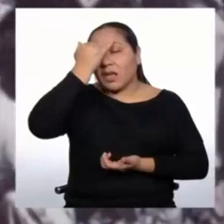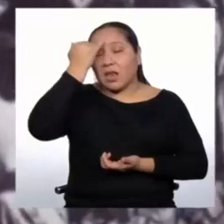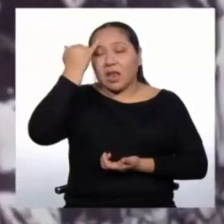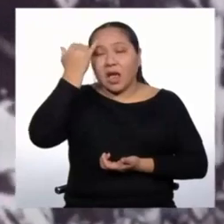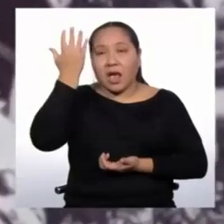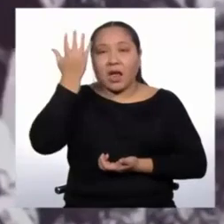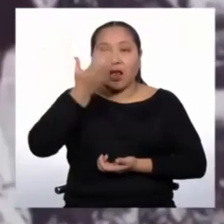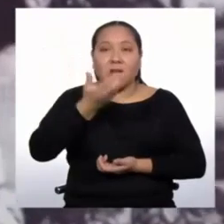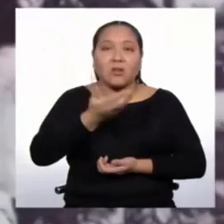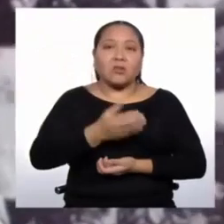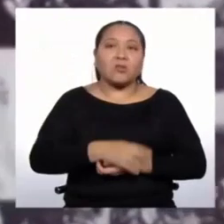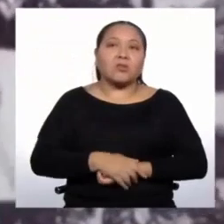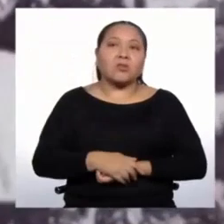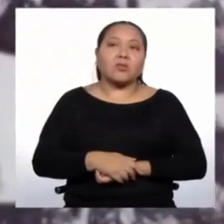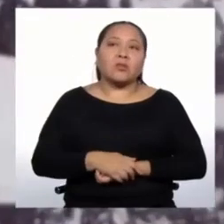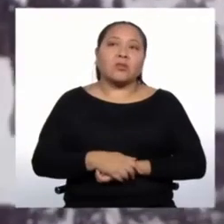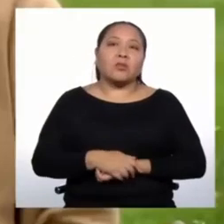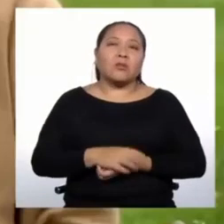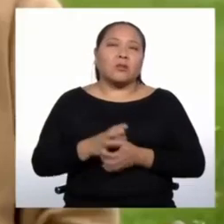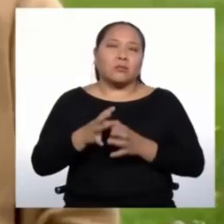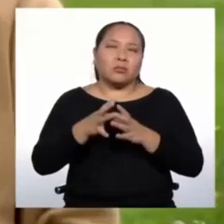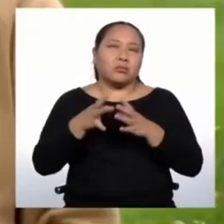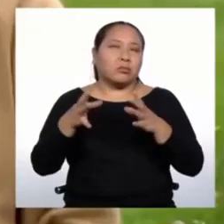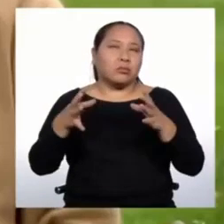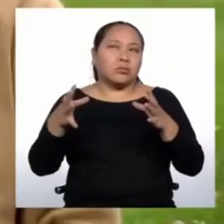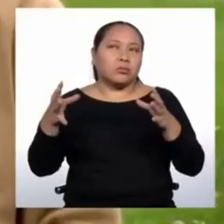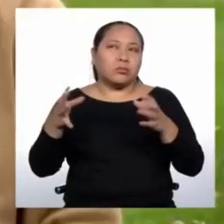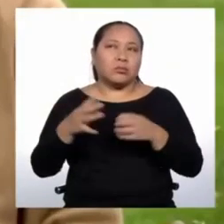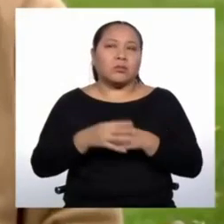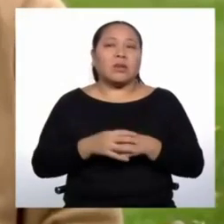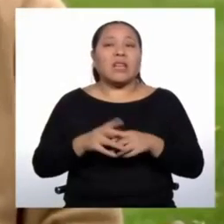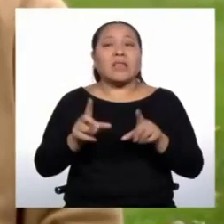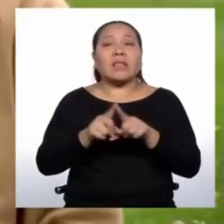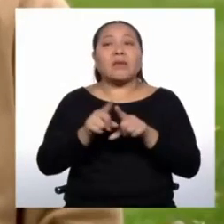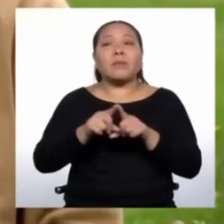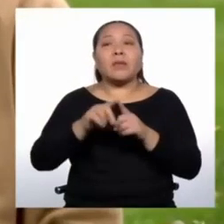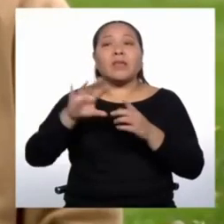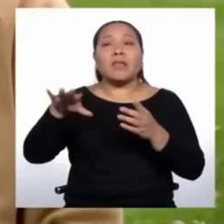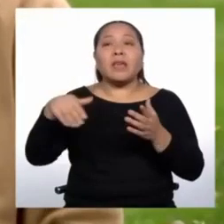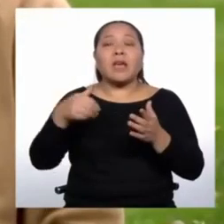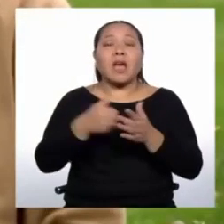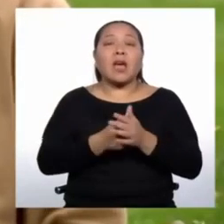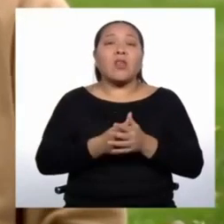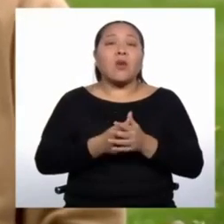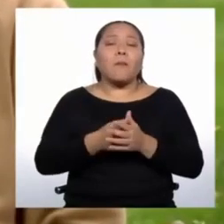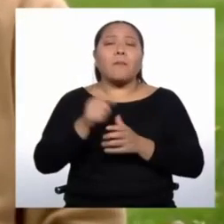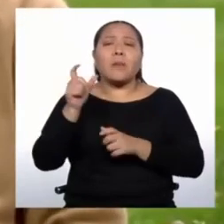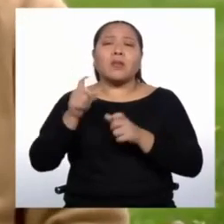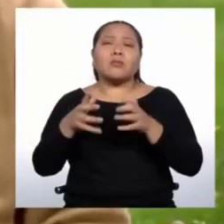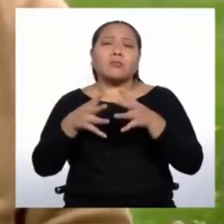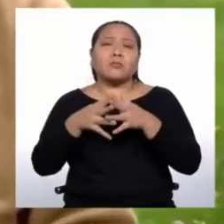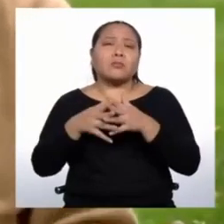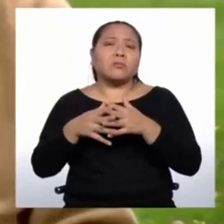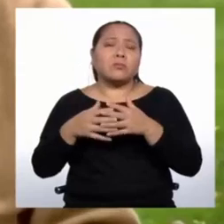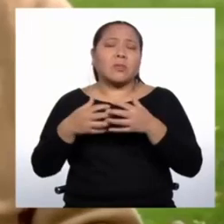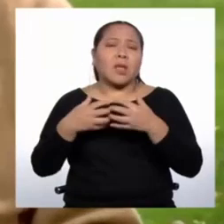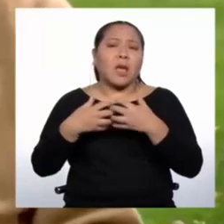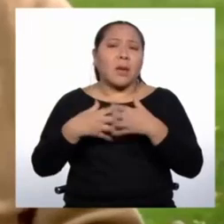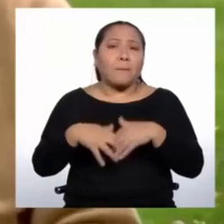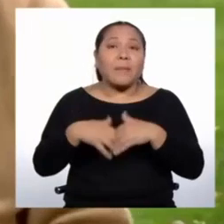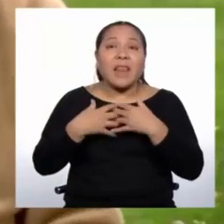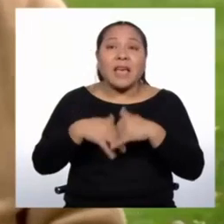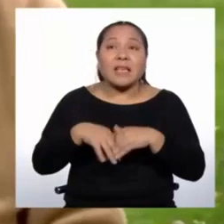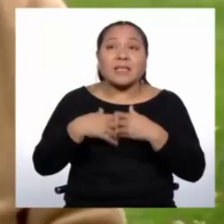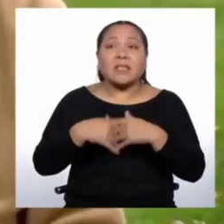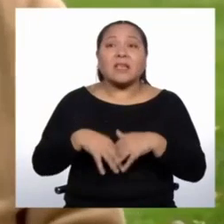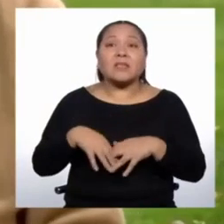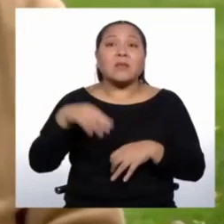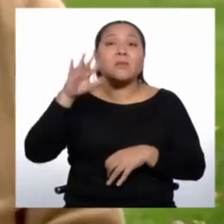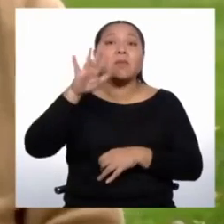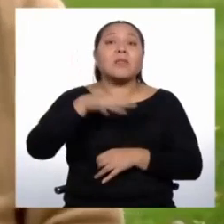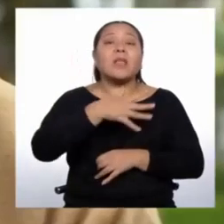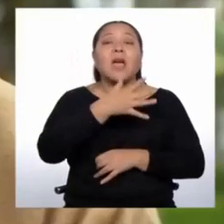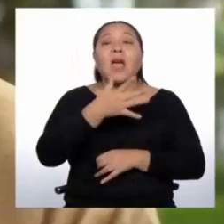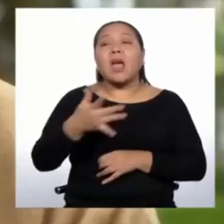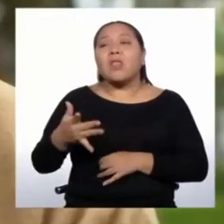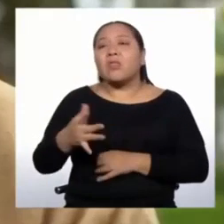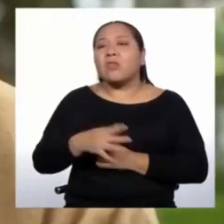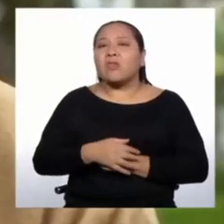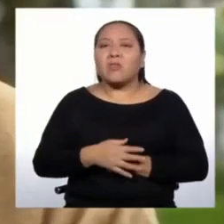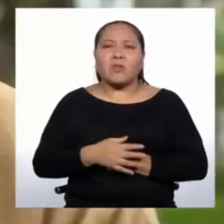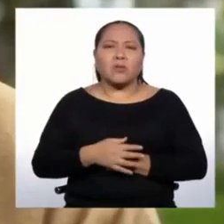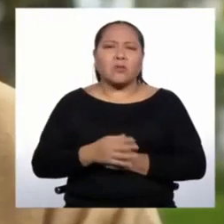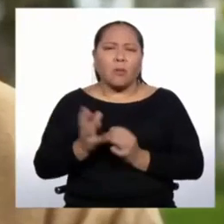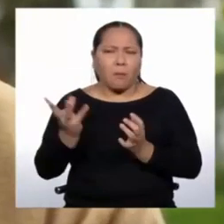Esto quizás es un número un poquito mayor. Y también llegaron empresarios británicos, norteamericanos, pero siempre en un número corto.